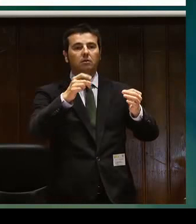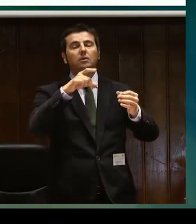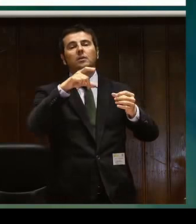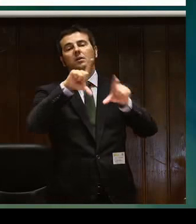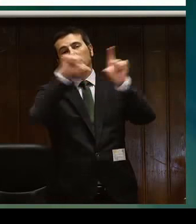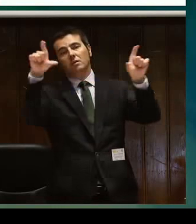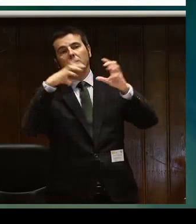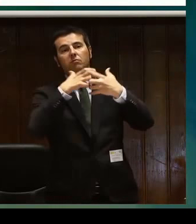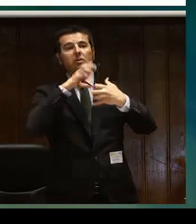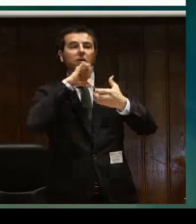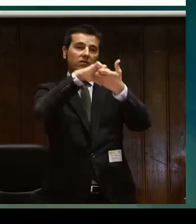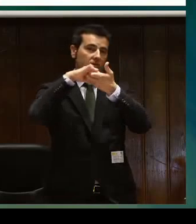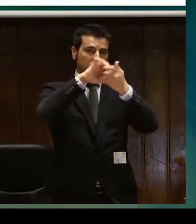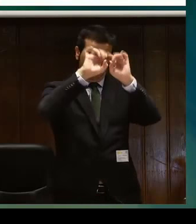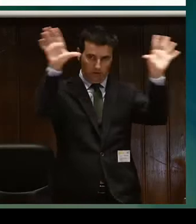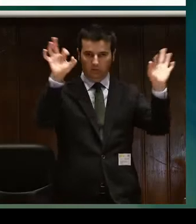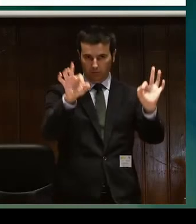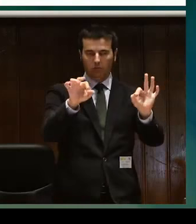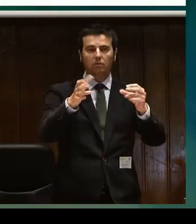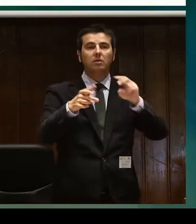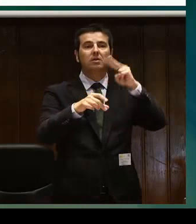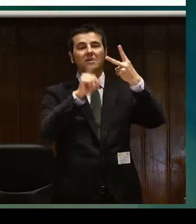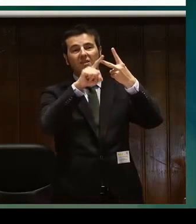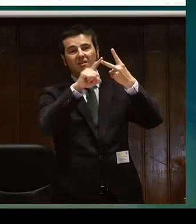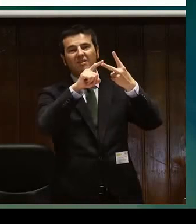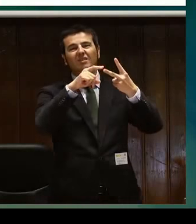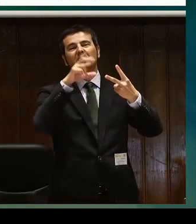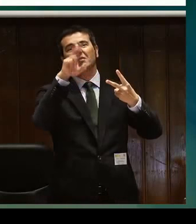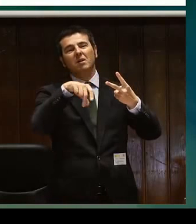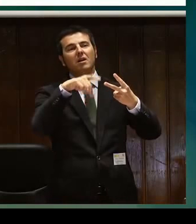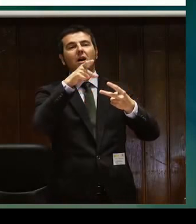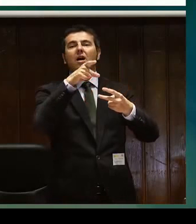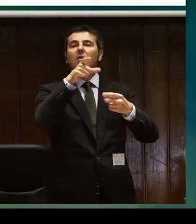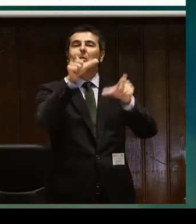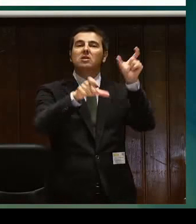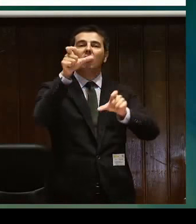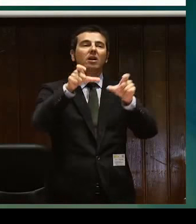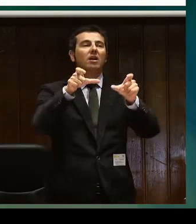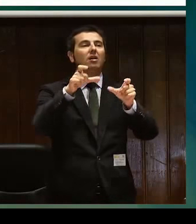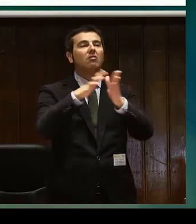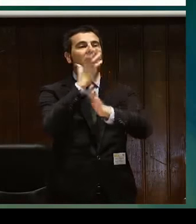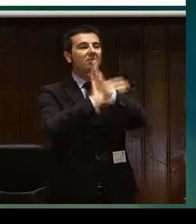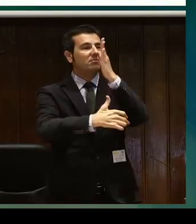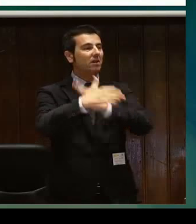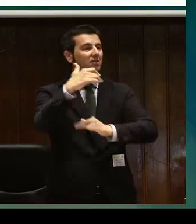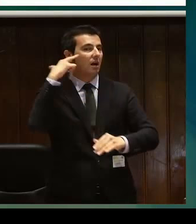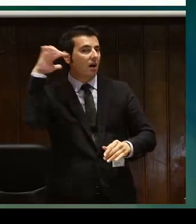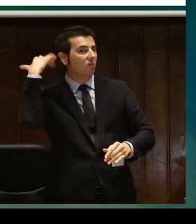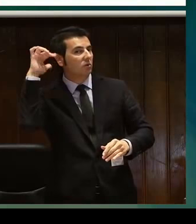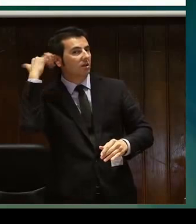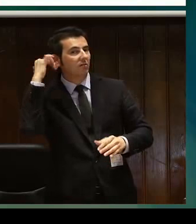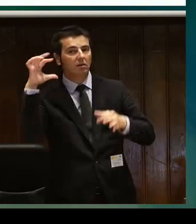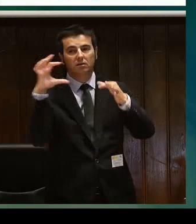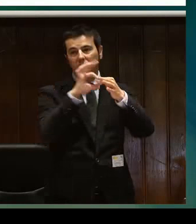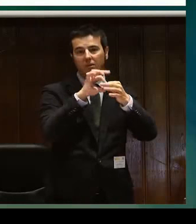A las personas sordas, que su comunicación natural es la lengua de signos, cuya entidad vinculada es la Confederación Estatal de Personas Sordas.